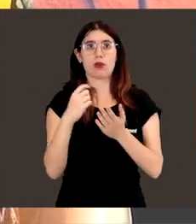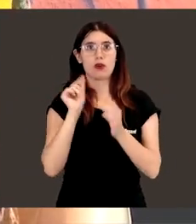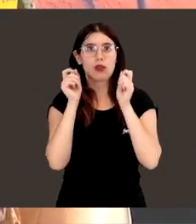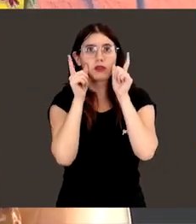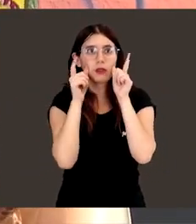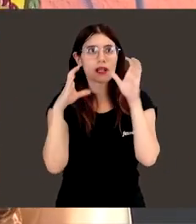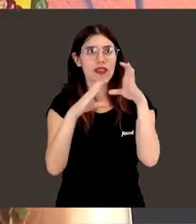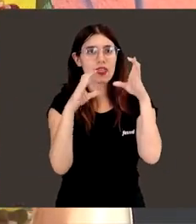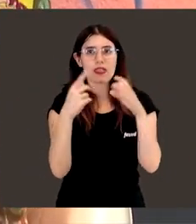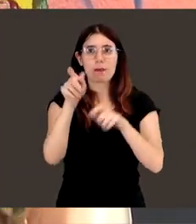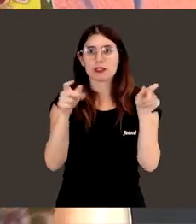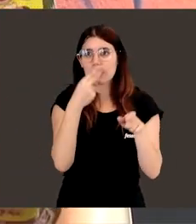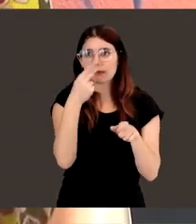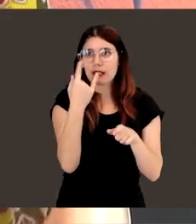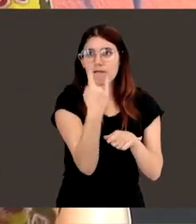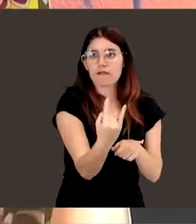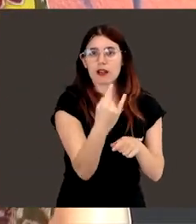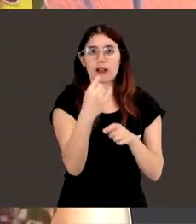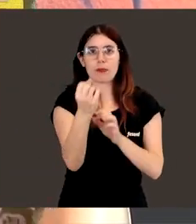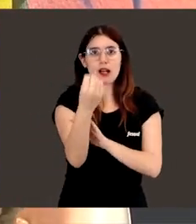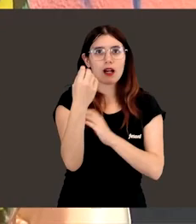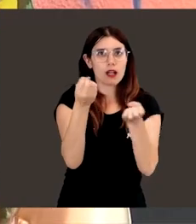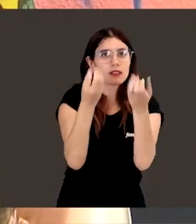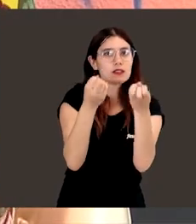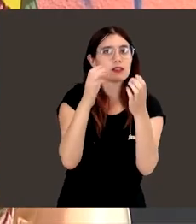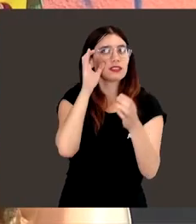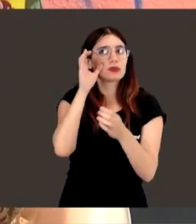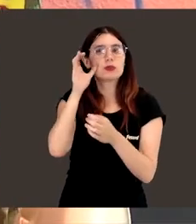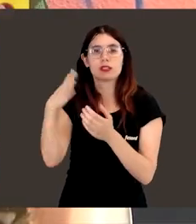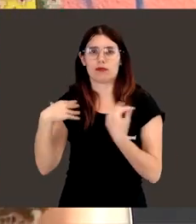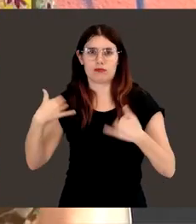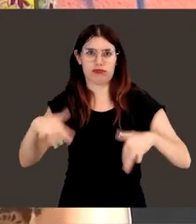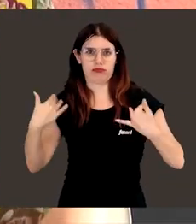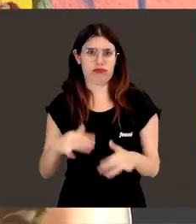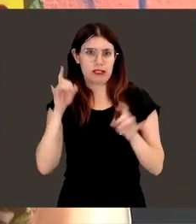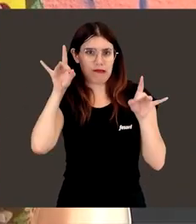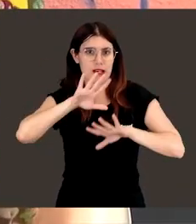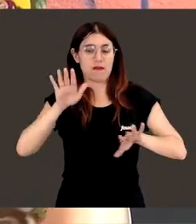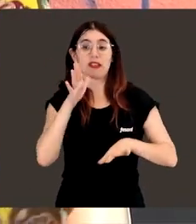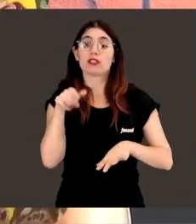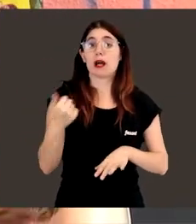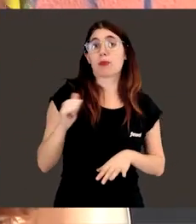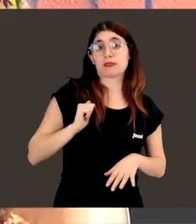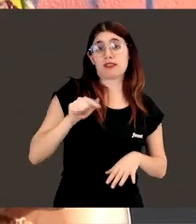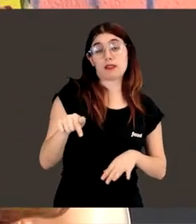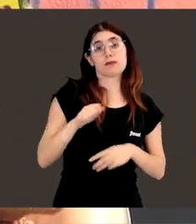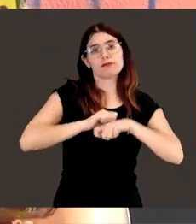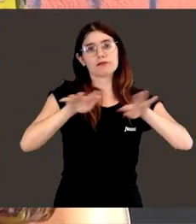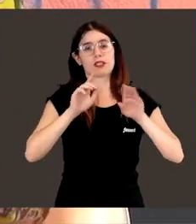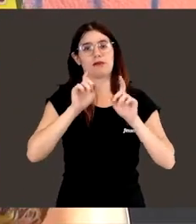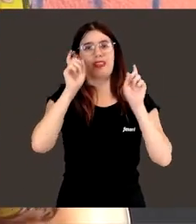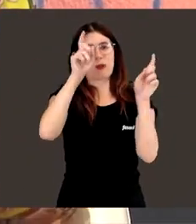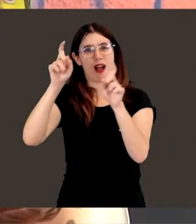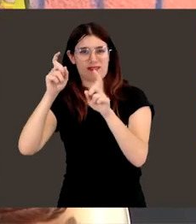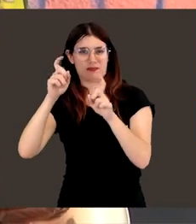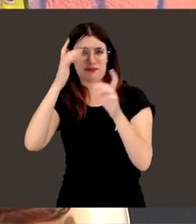y el interés de la ciudadanía por escuchar cualquier cosa científica fue increíble. Entonces tenemos que educar a la sociedad